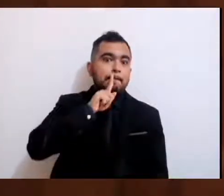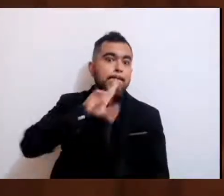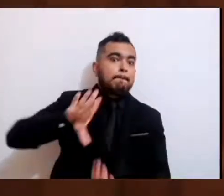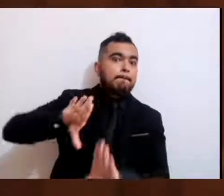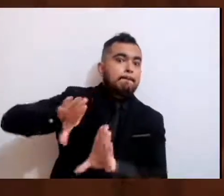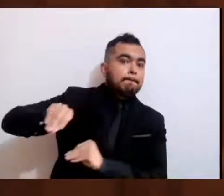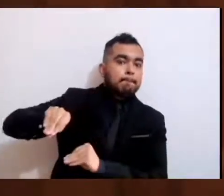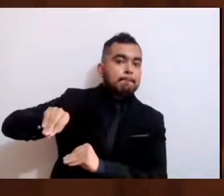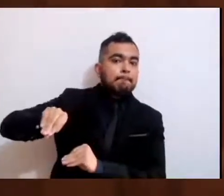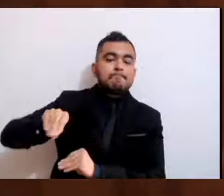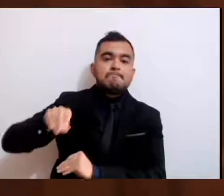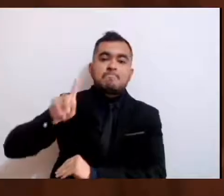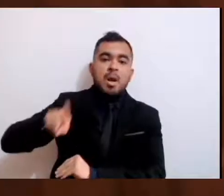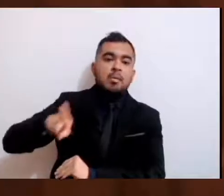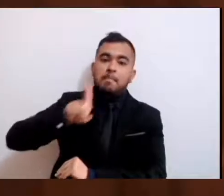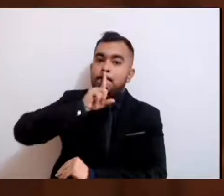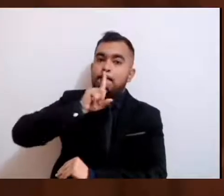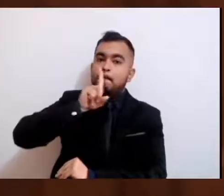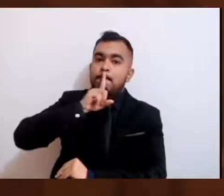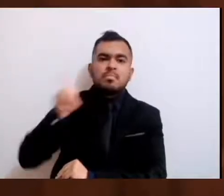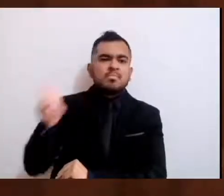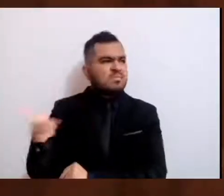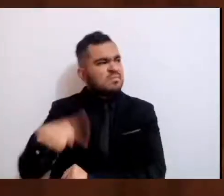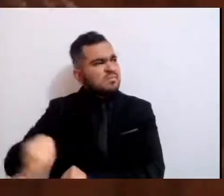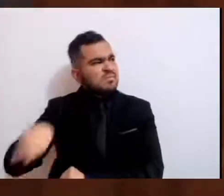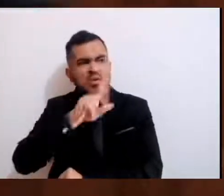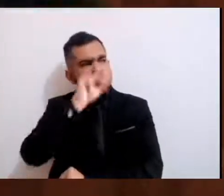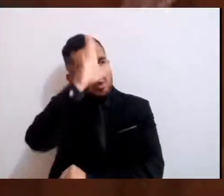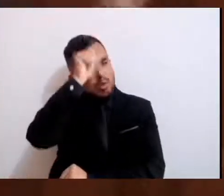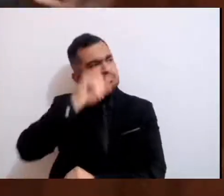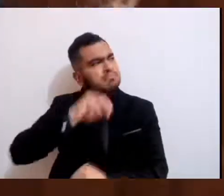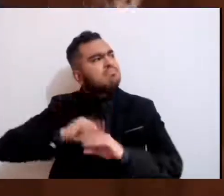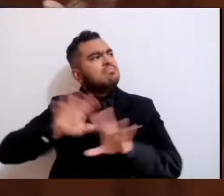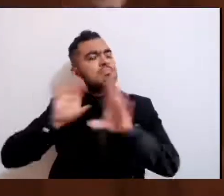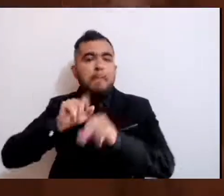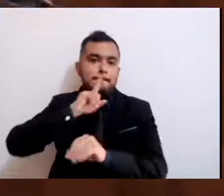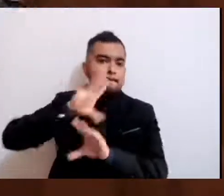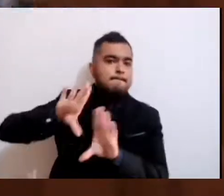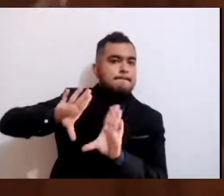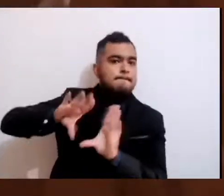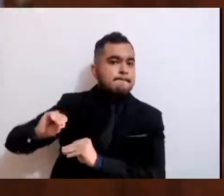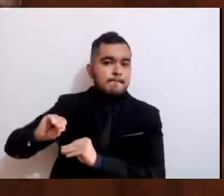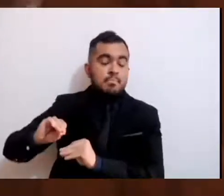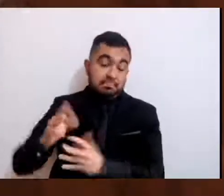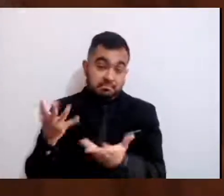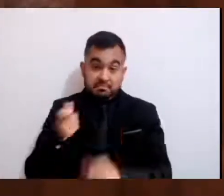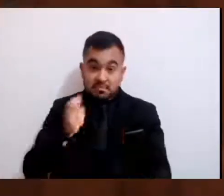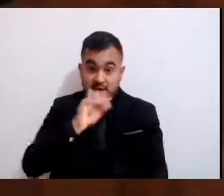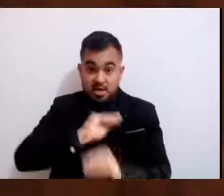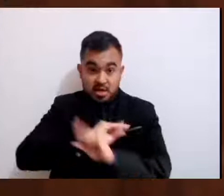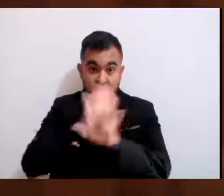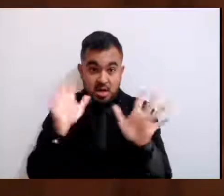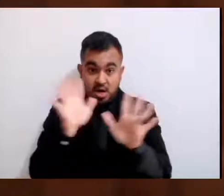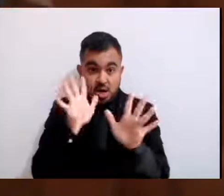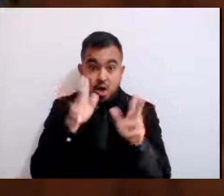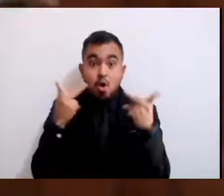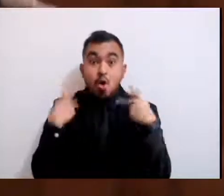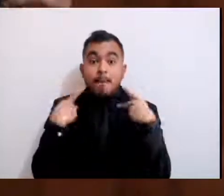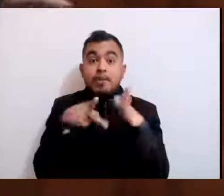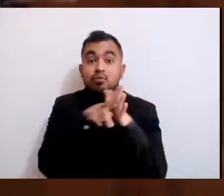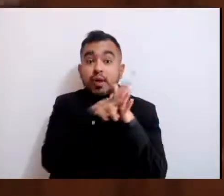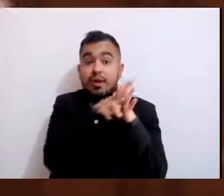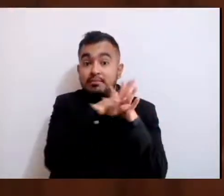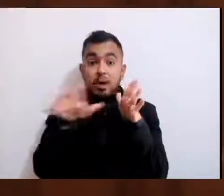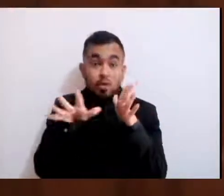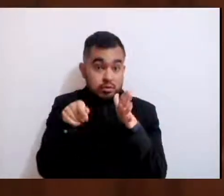voces que se levantan en contra y hay que decirlo, los periodistas tienen que, es parte de la democracia